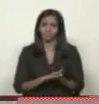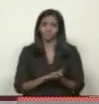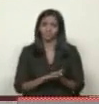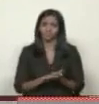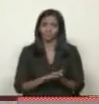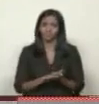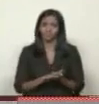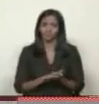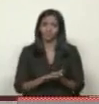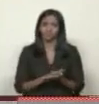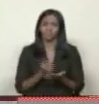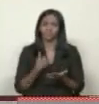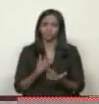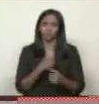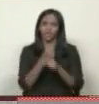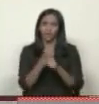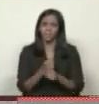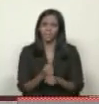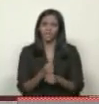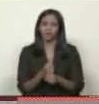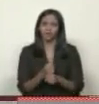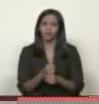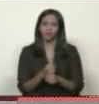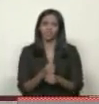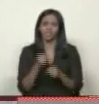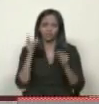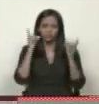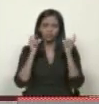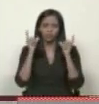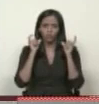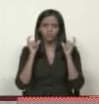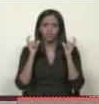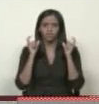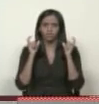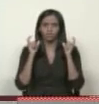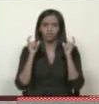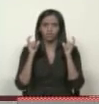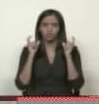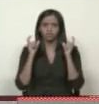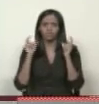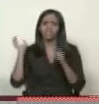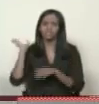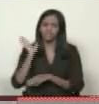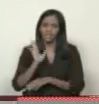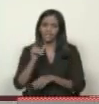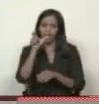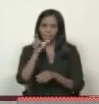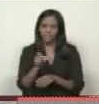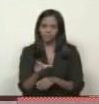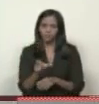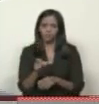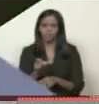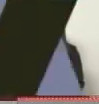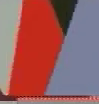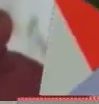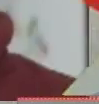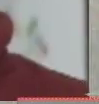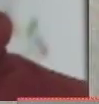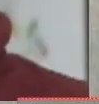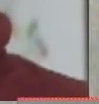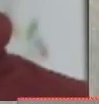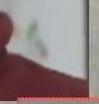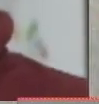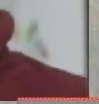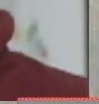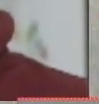Yo espero que esto se escuche, que llegue a la persona indicada o a los organismos indicados que